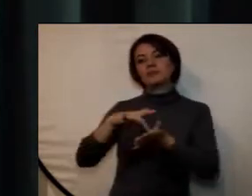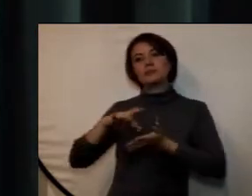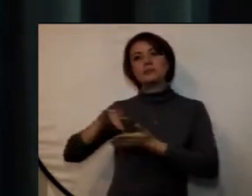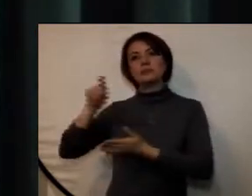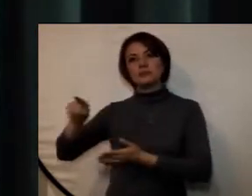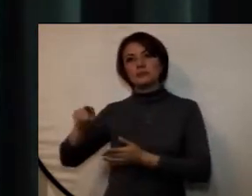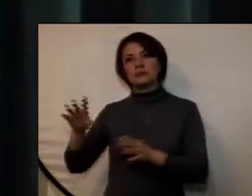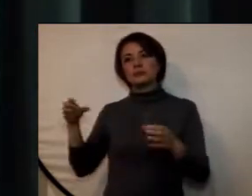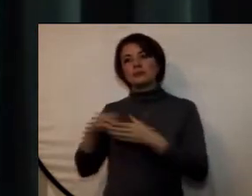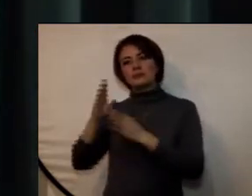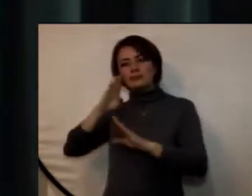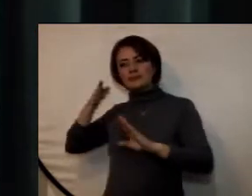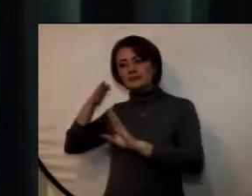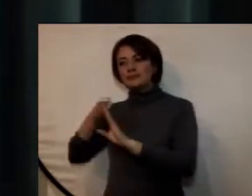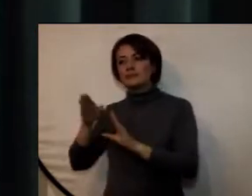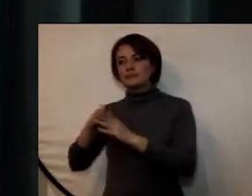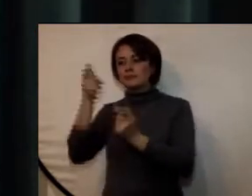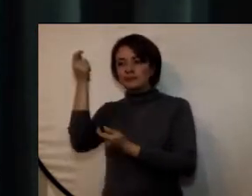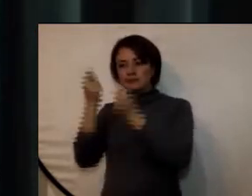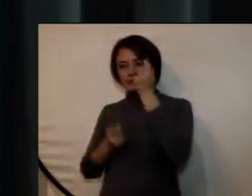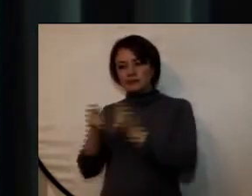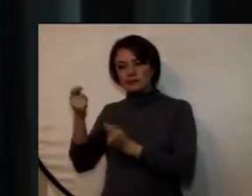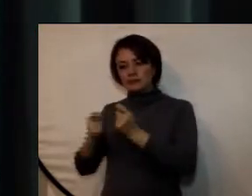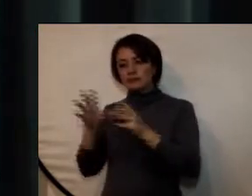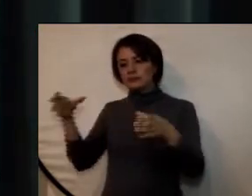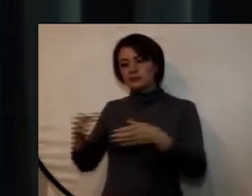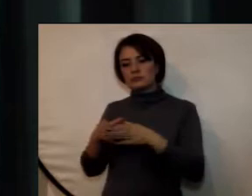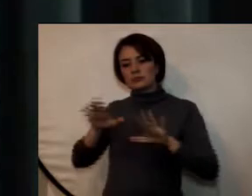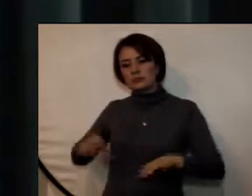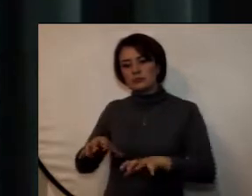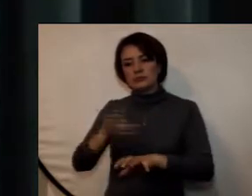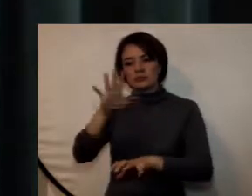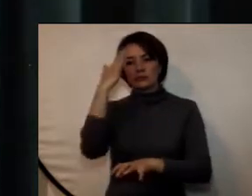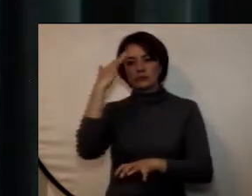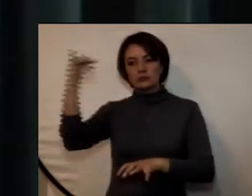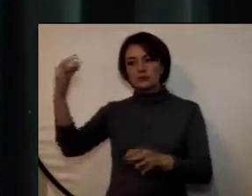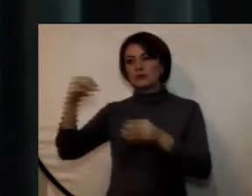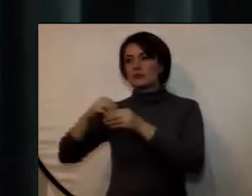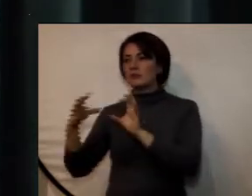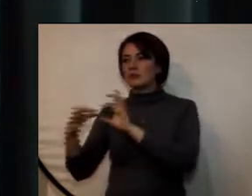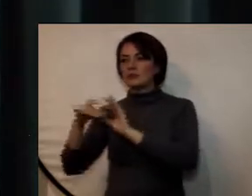con una descentralización del presupuesto en las unidades académicas y administrativas,